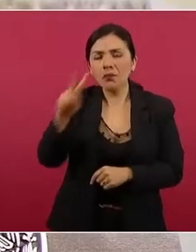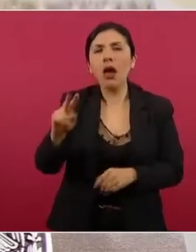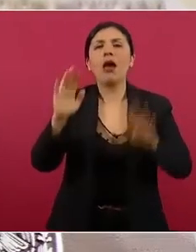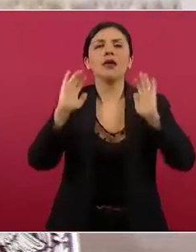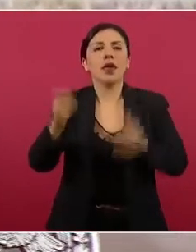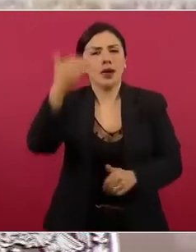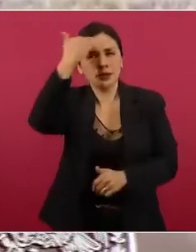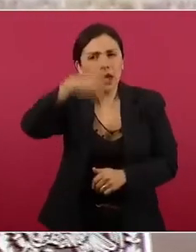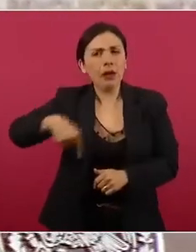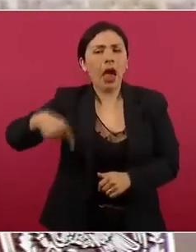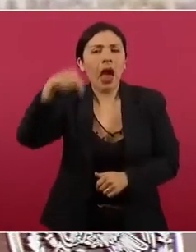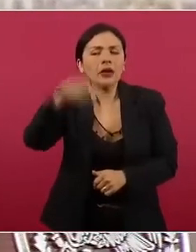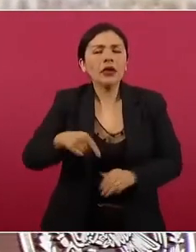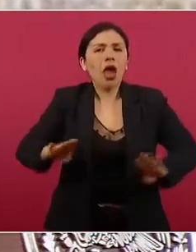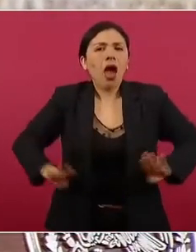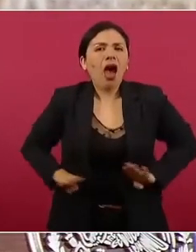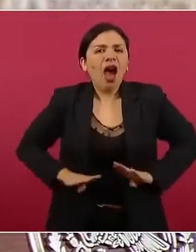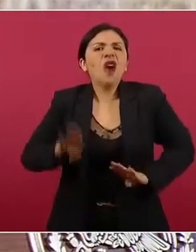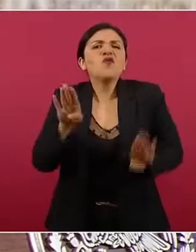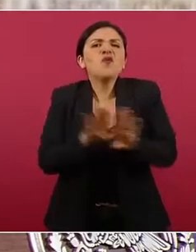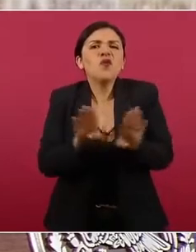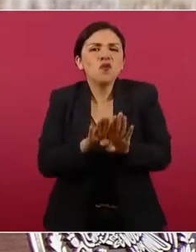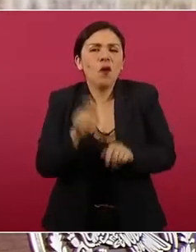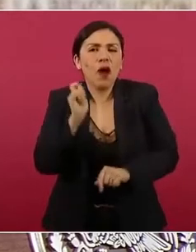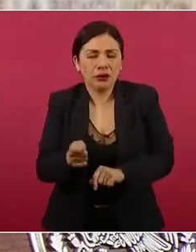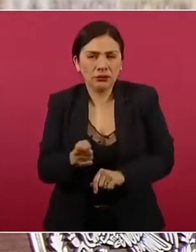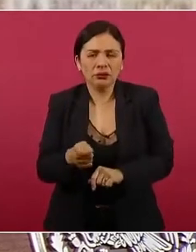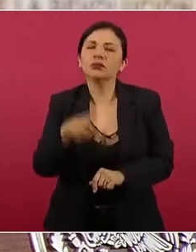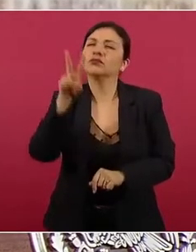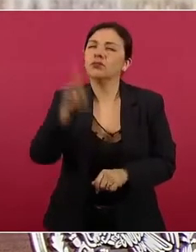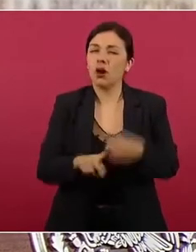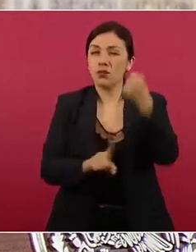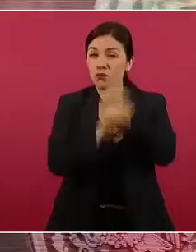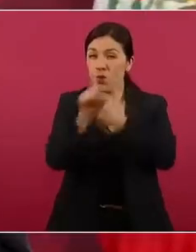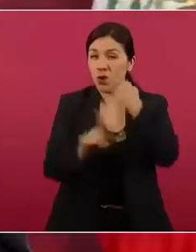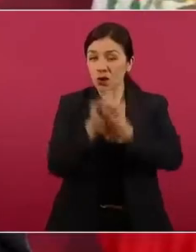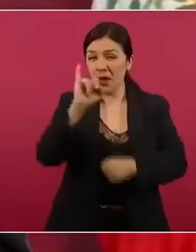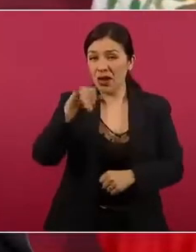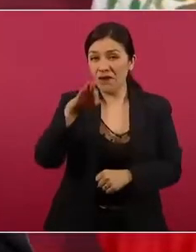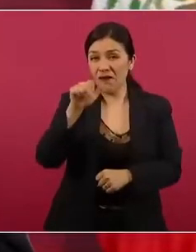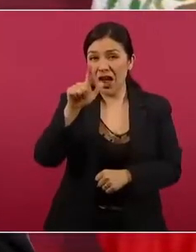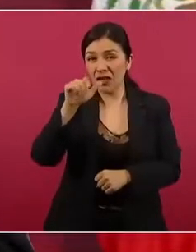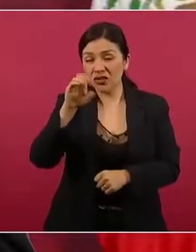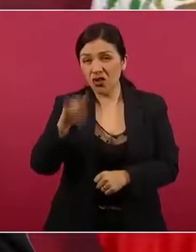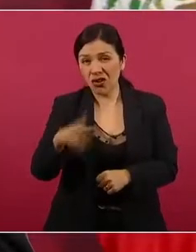Claro que la inflación es un problema